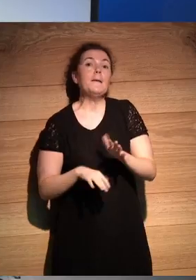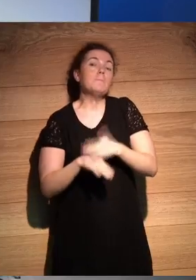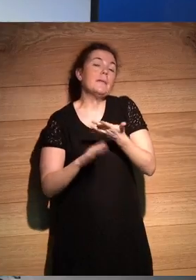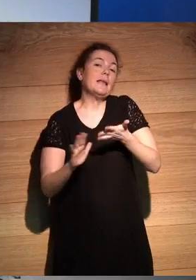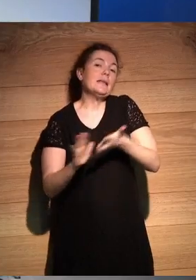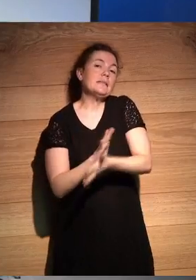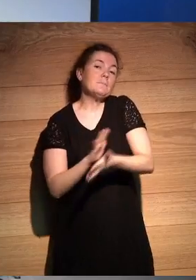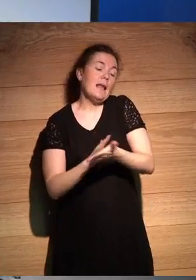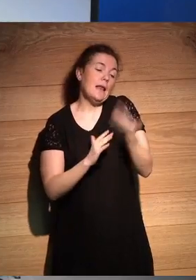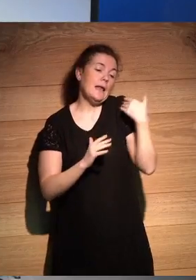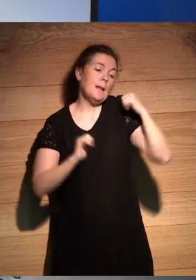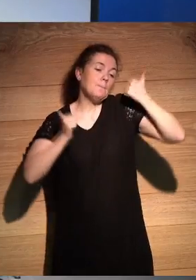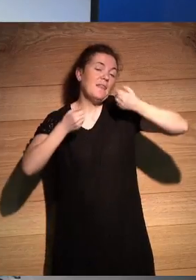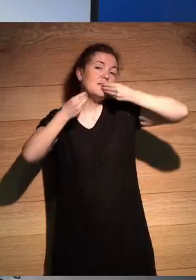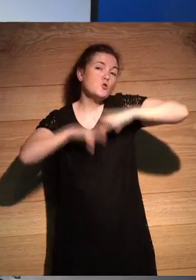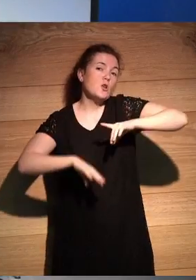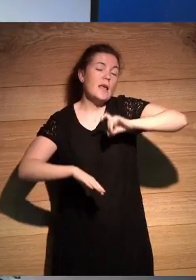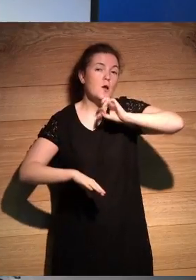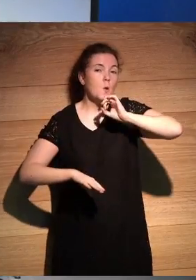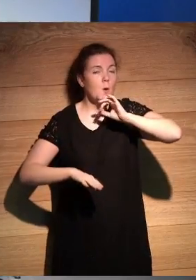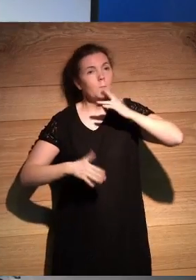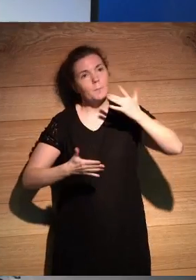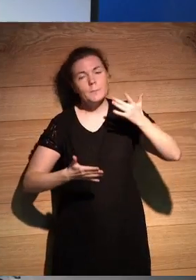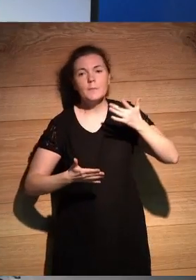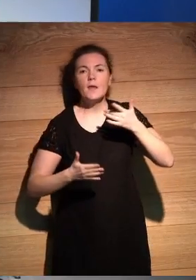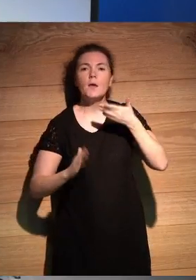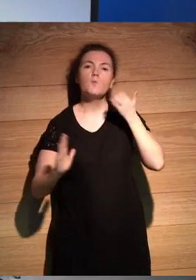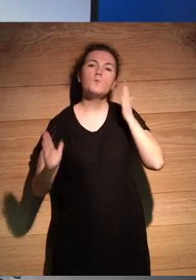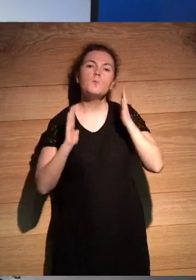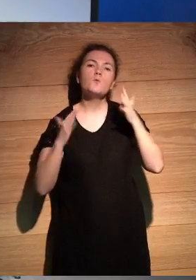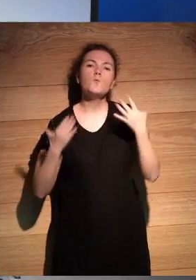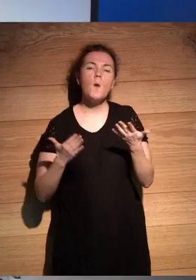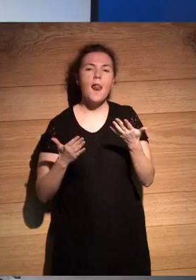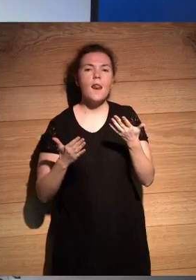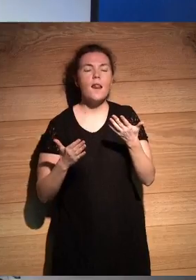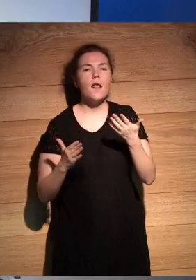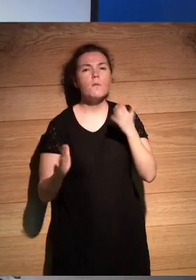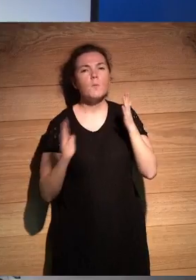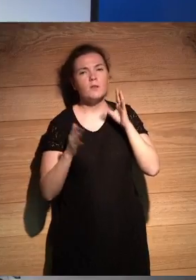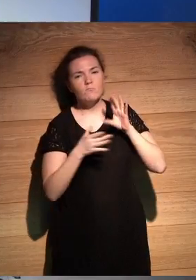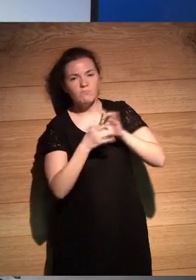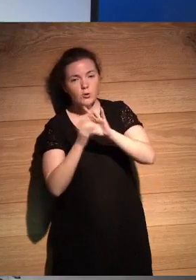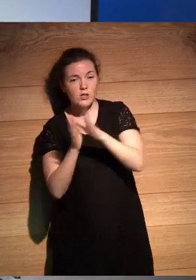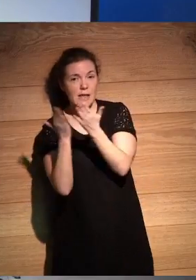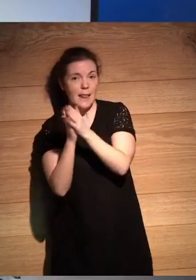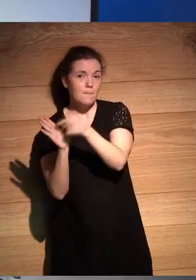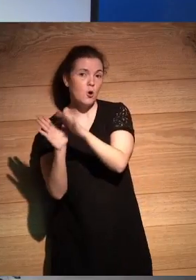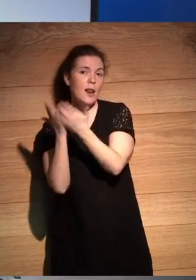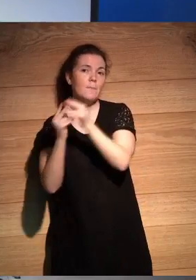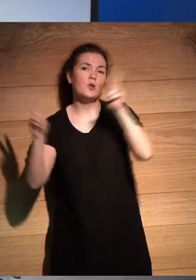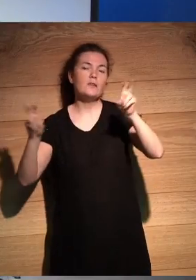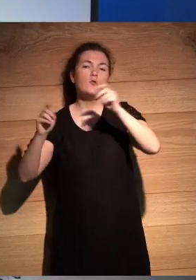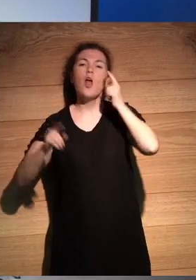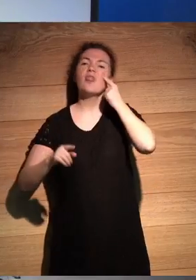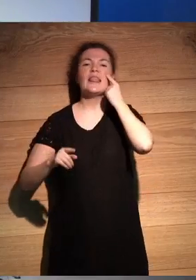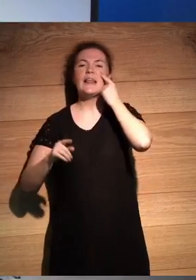empieza esta historia, pues el momento tendría bastante que ver con este libro, con los detectives salvajes.